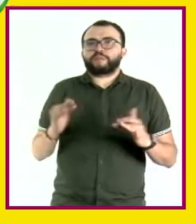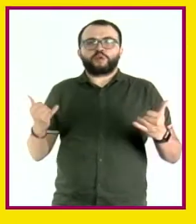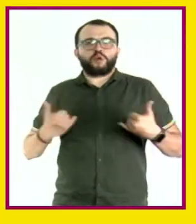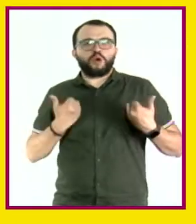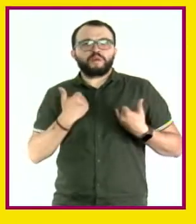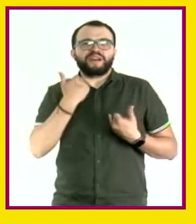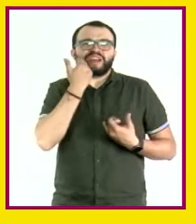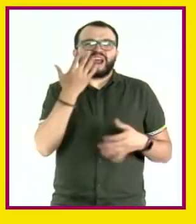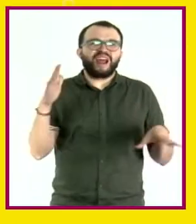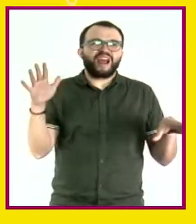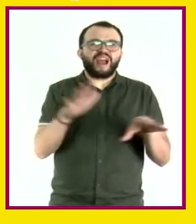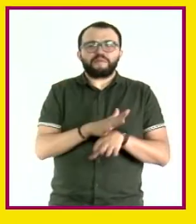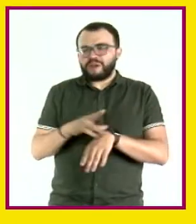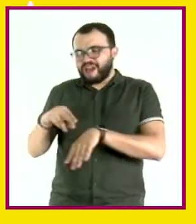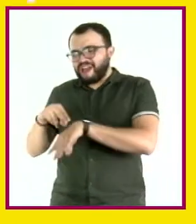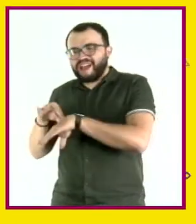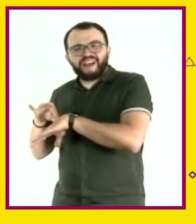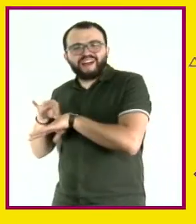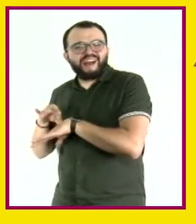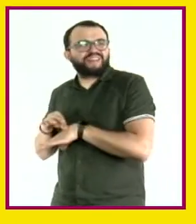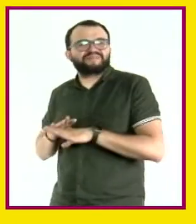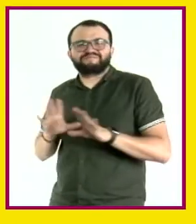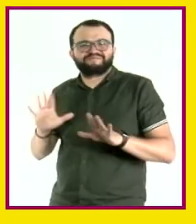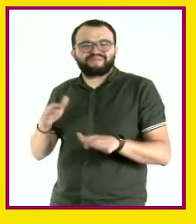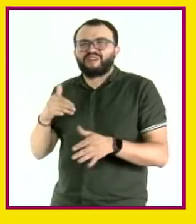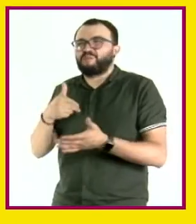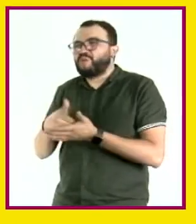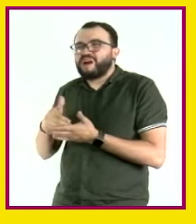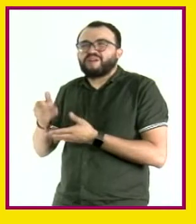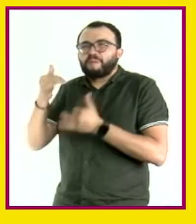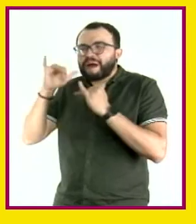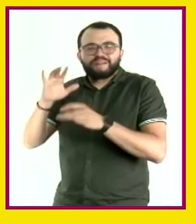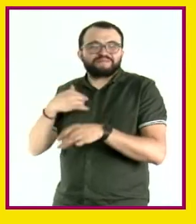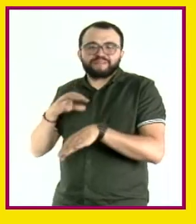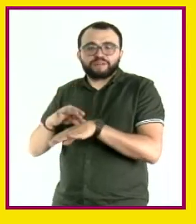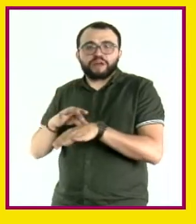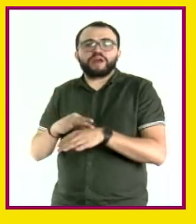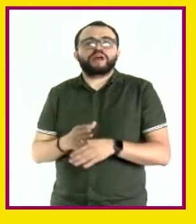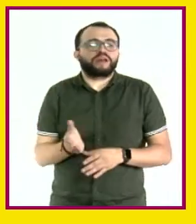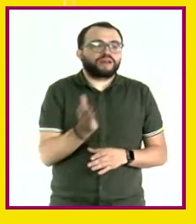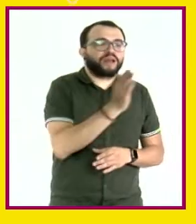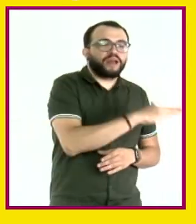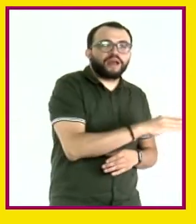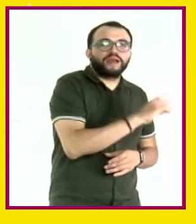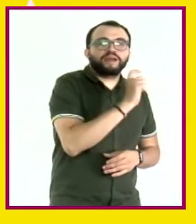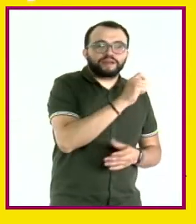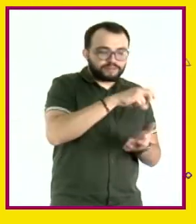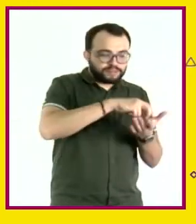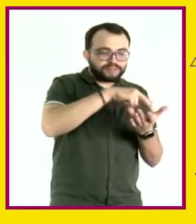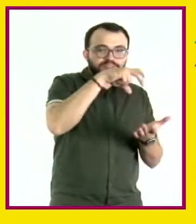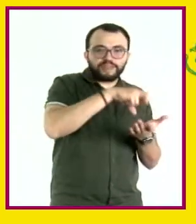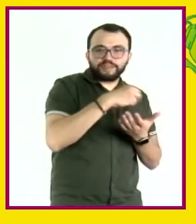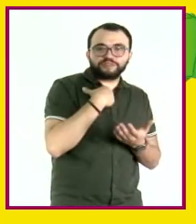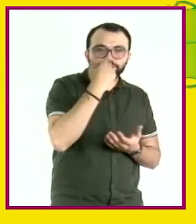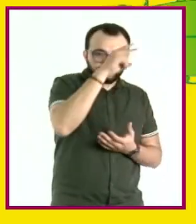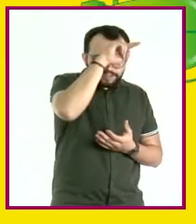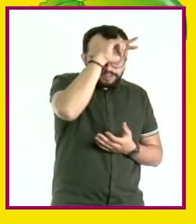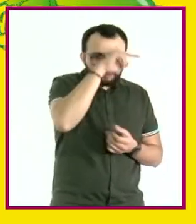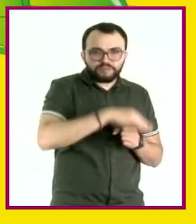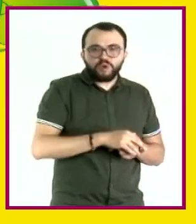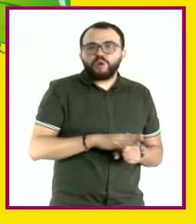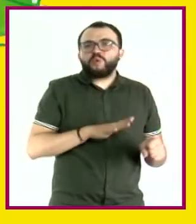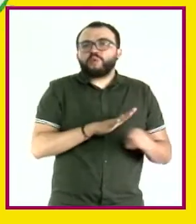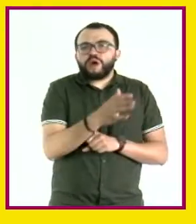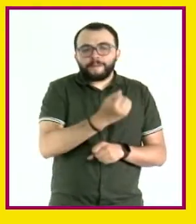una ración de carne a la hora de la comida por una de algún insecto comestible, ¿qué cantidad de chapulines, por ejemplo, tendría que consumir?